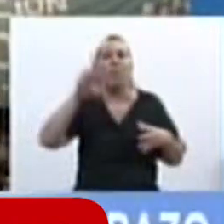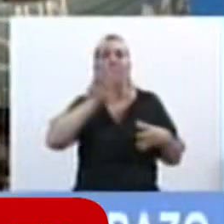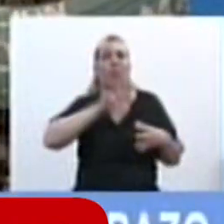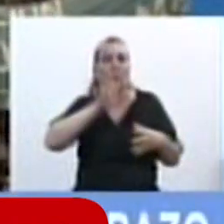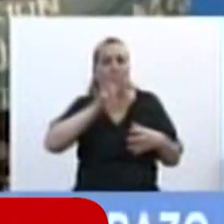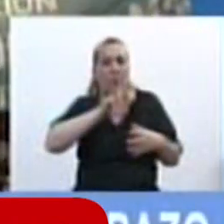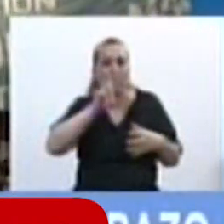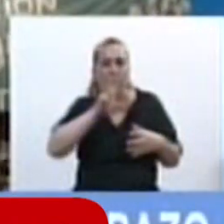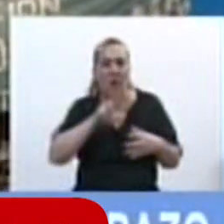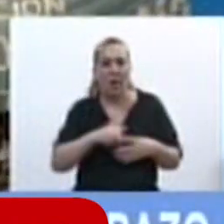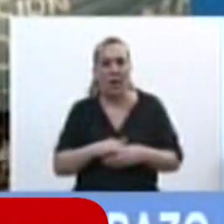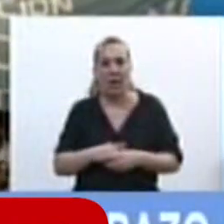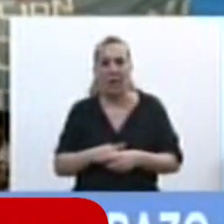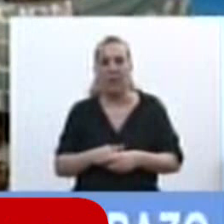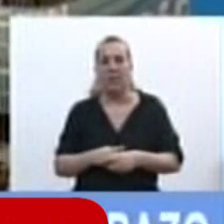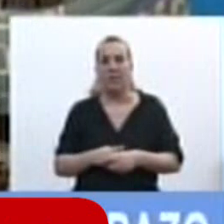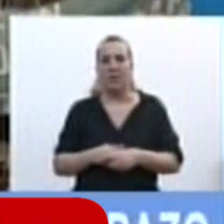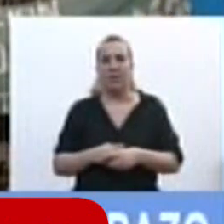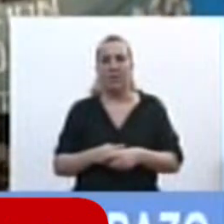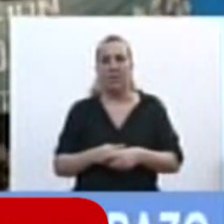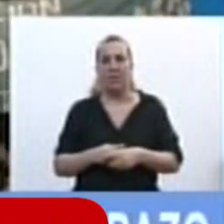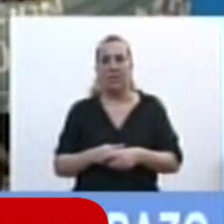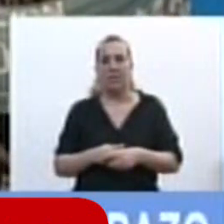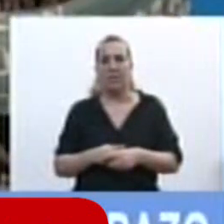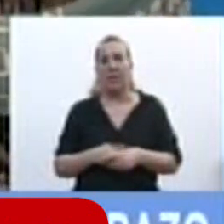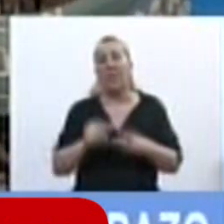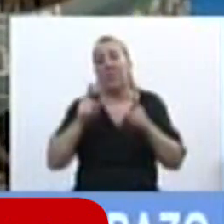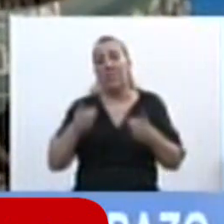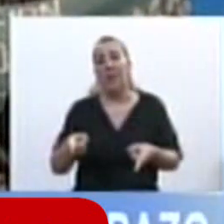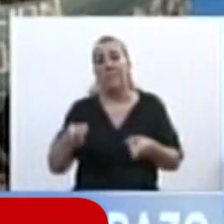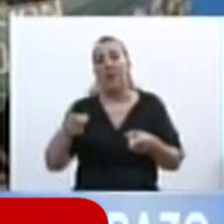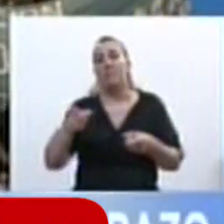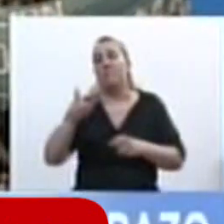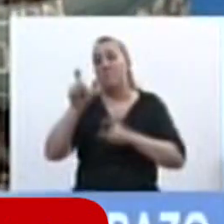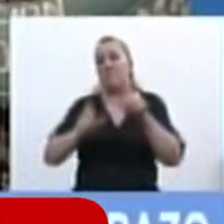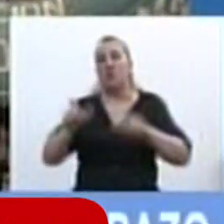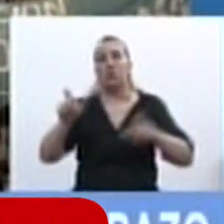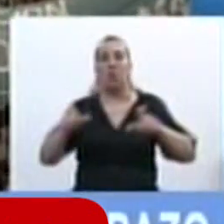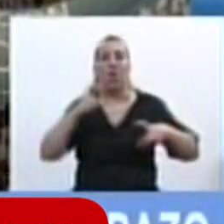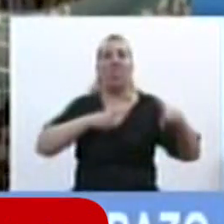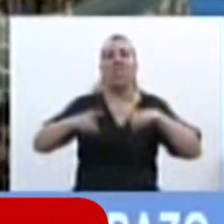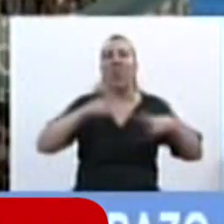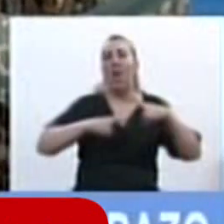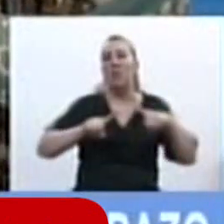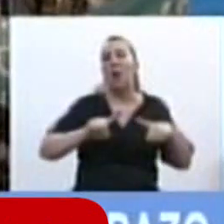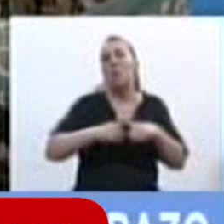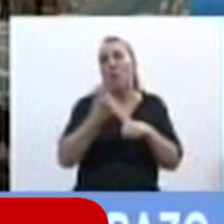de dirigentes políticas, políticos,